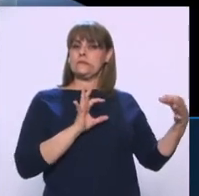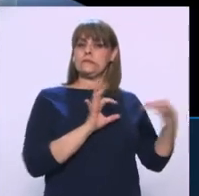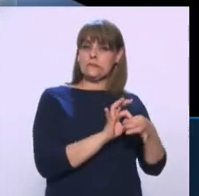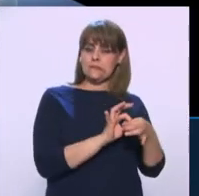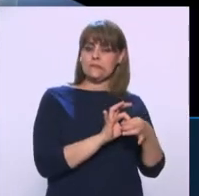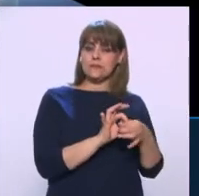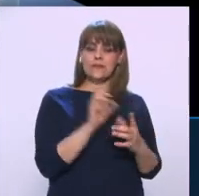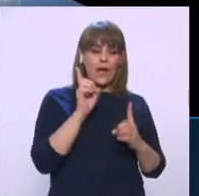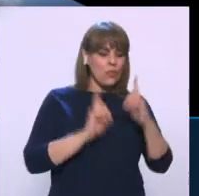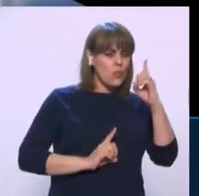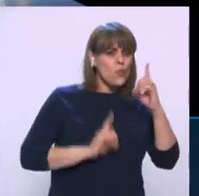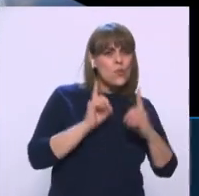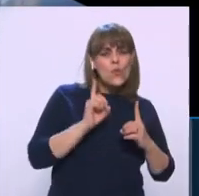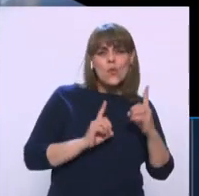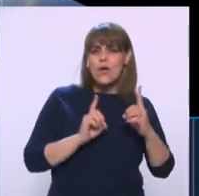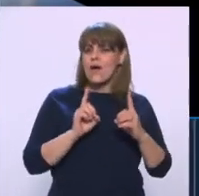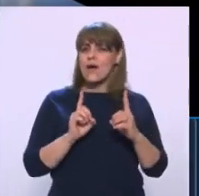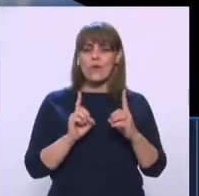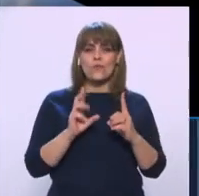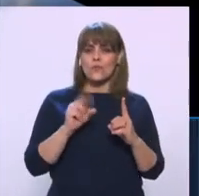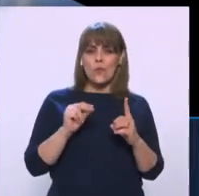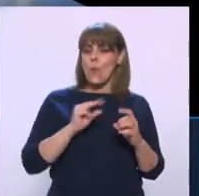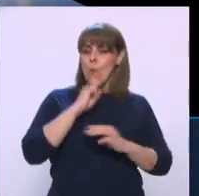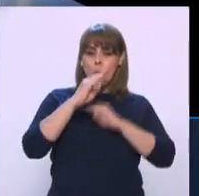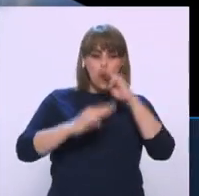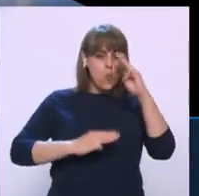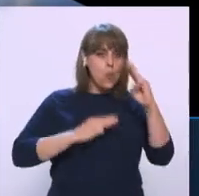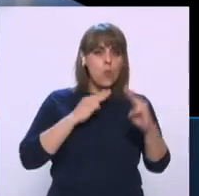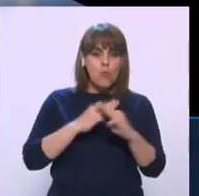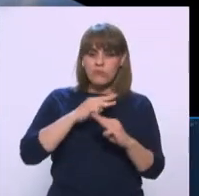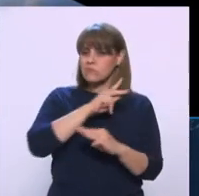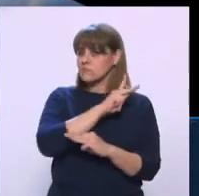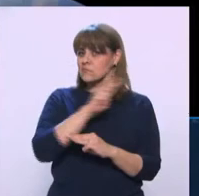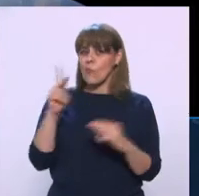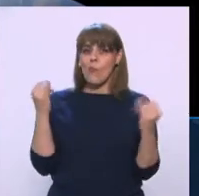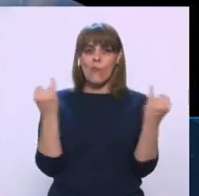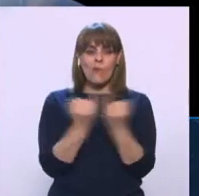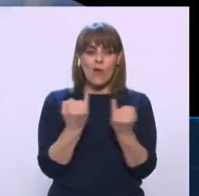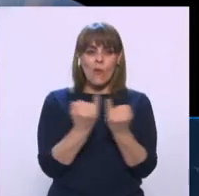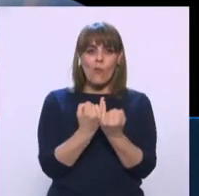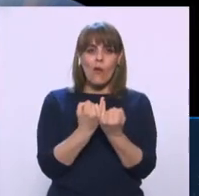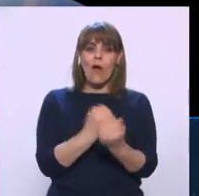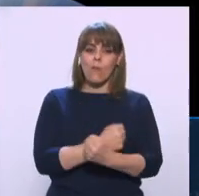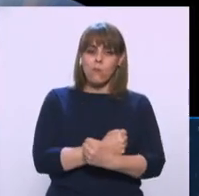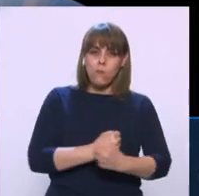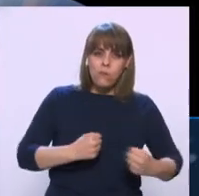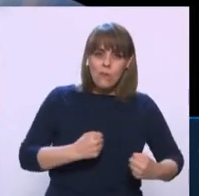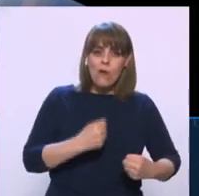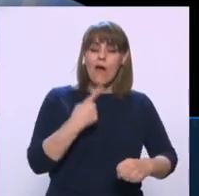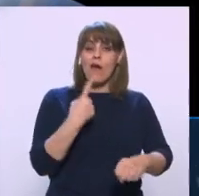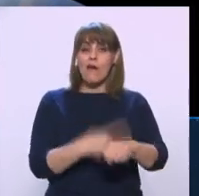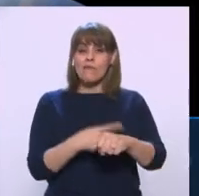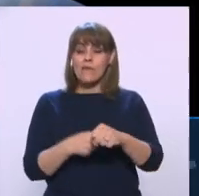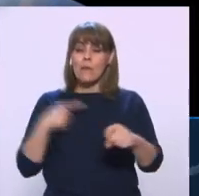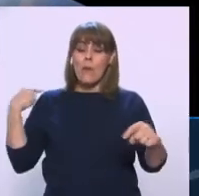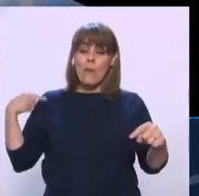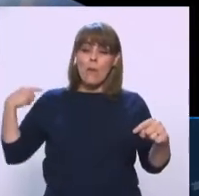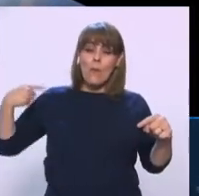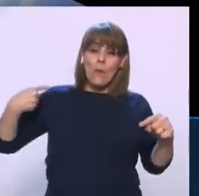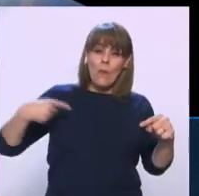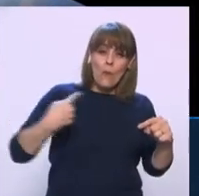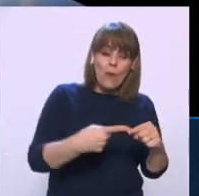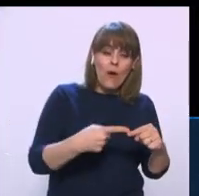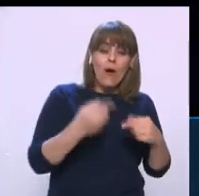una afirmación local, esto es mundial, que el sobrepeso, las enfermedades crónicas y la mala